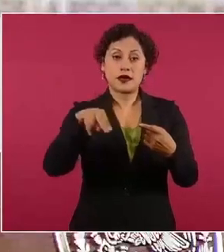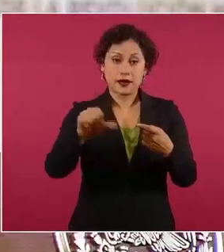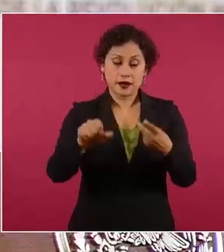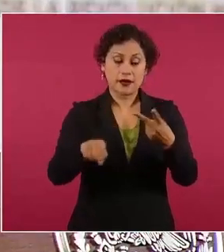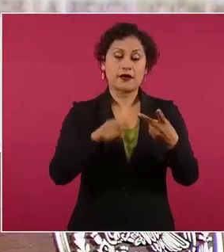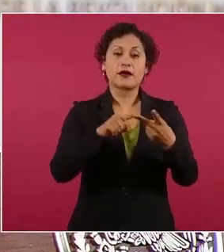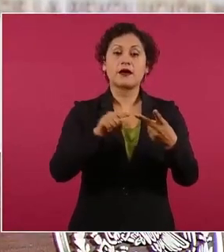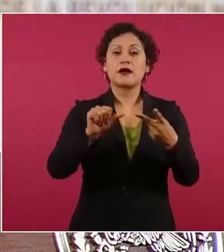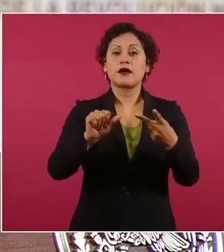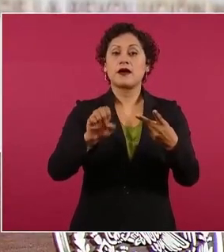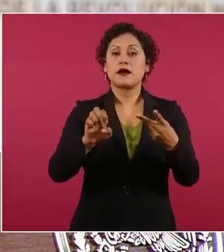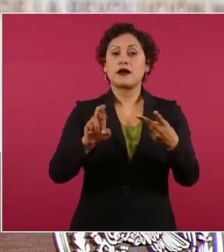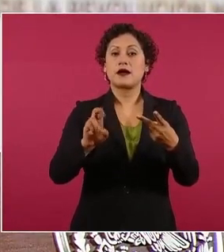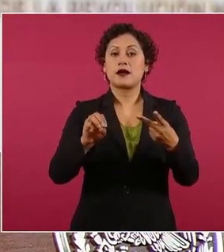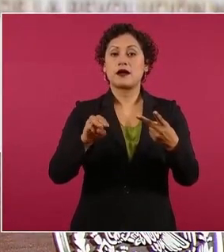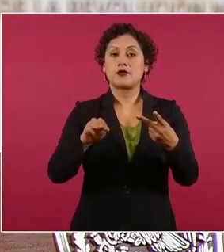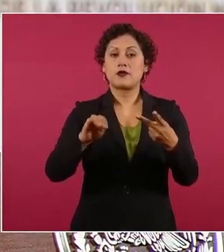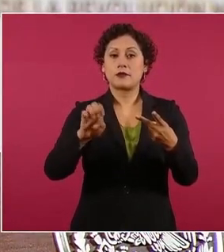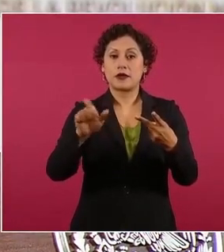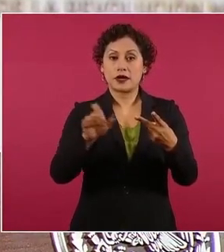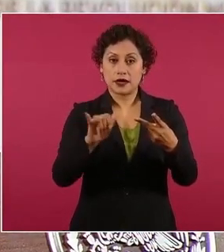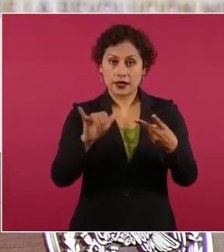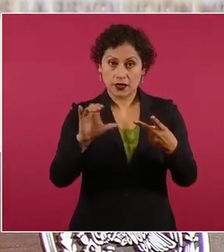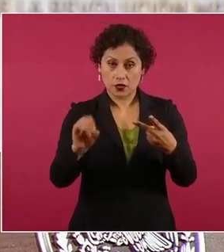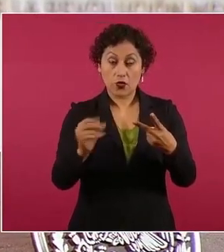tuvieron